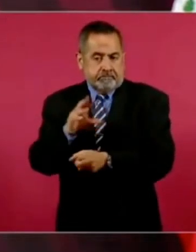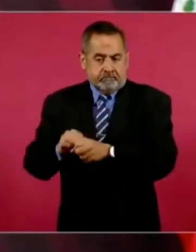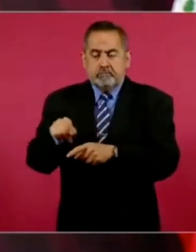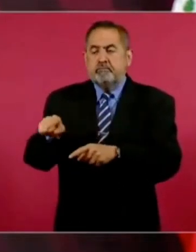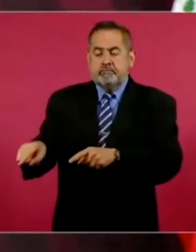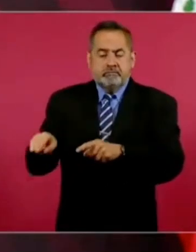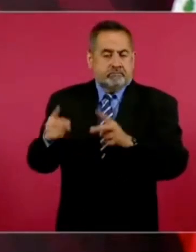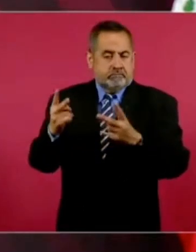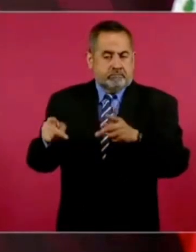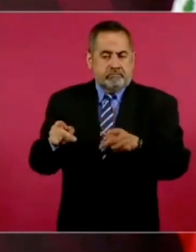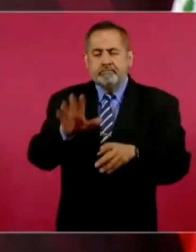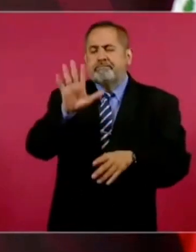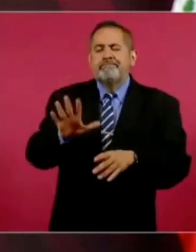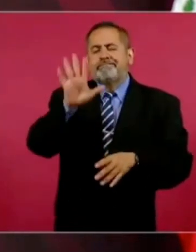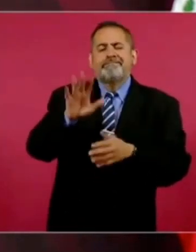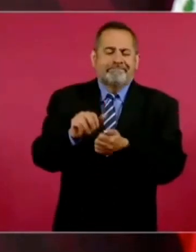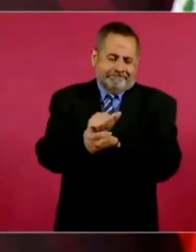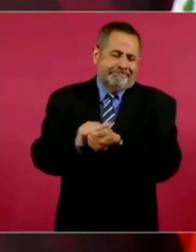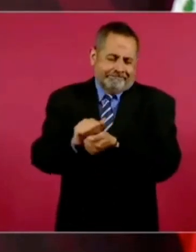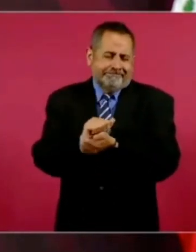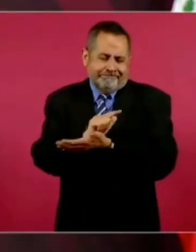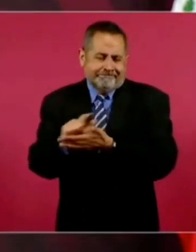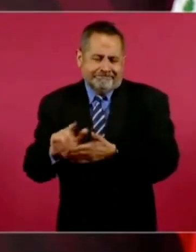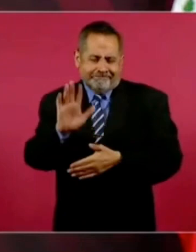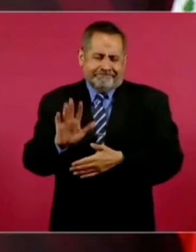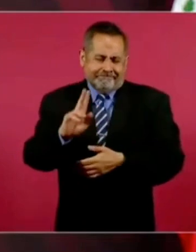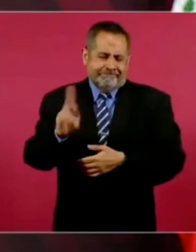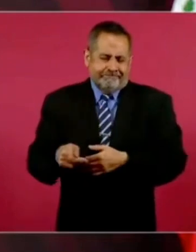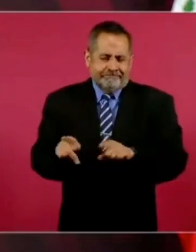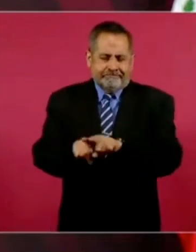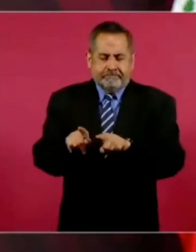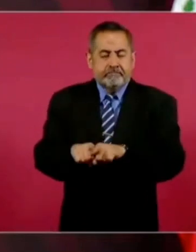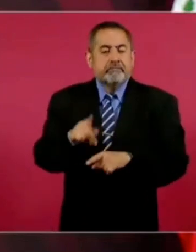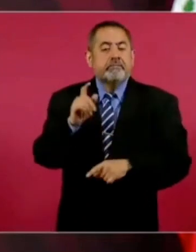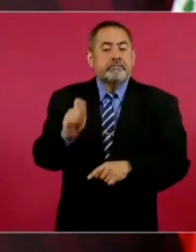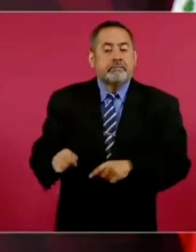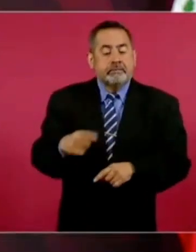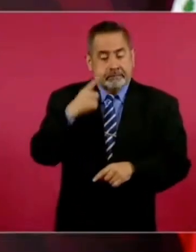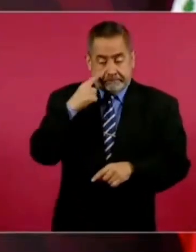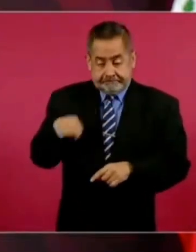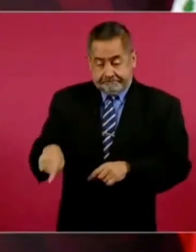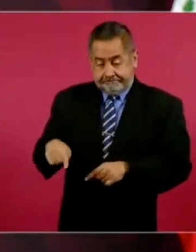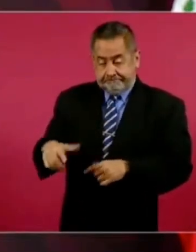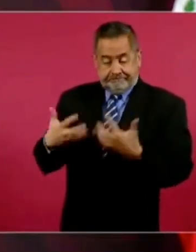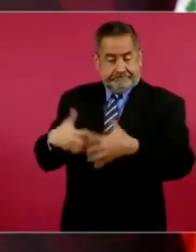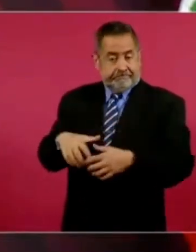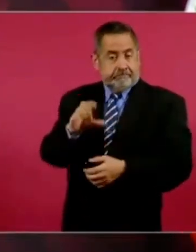refinerías, porque es convertir el combustóleo